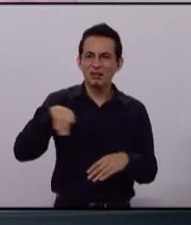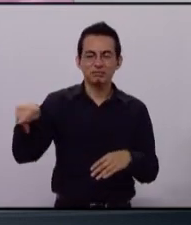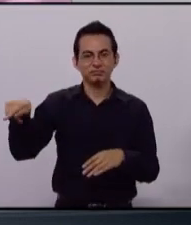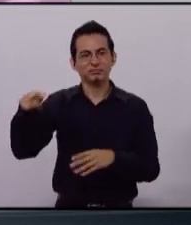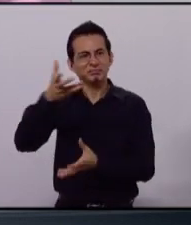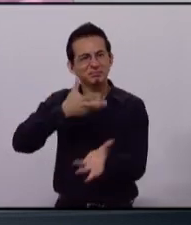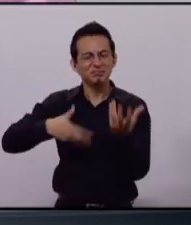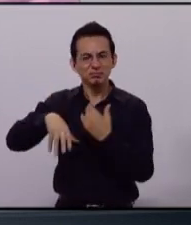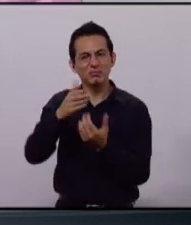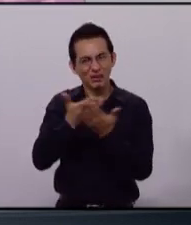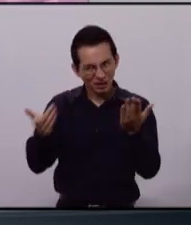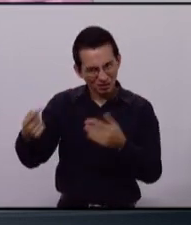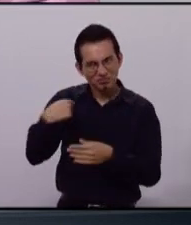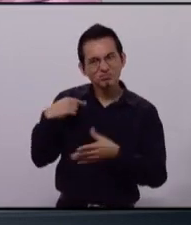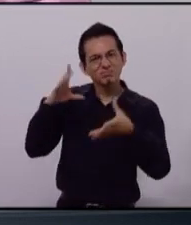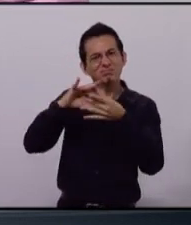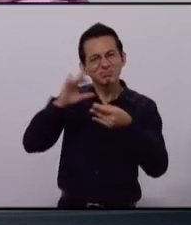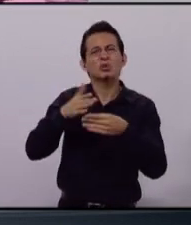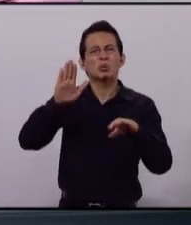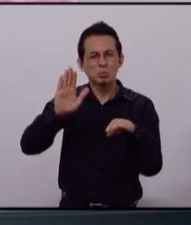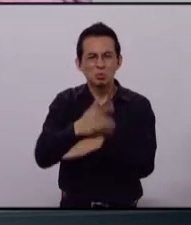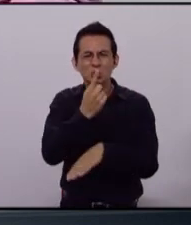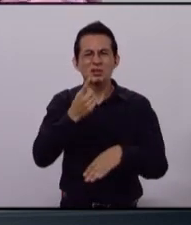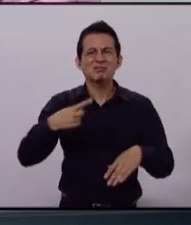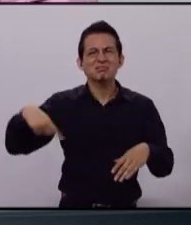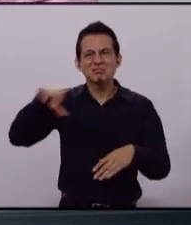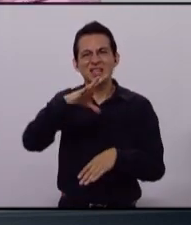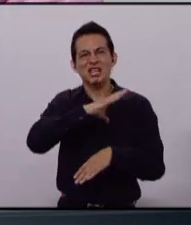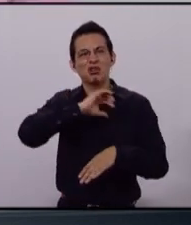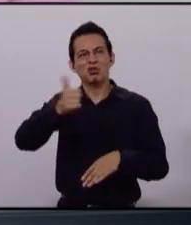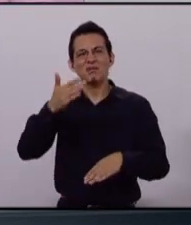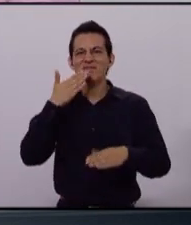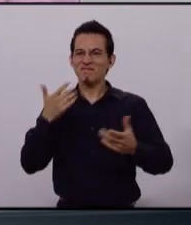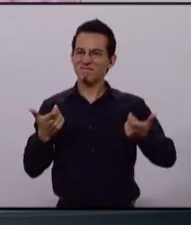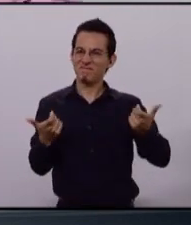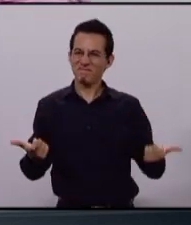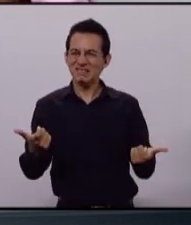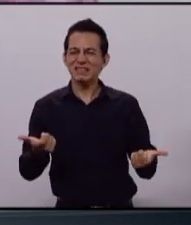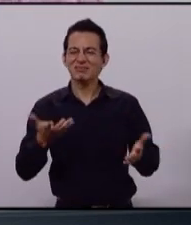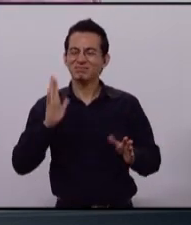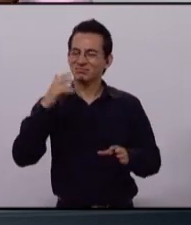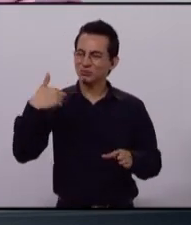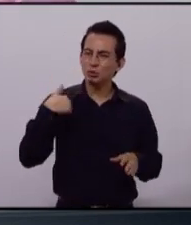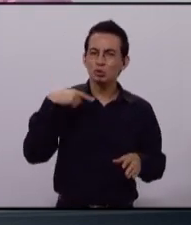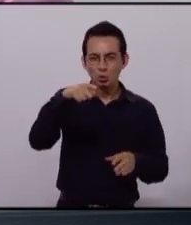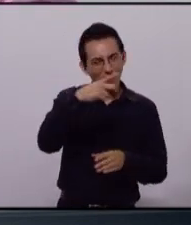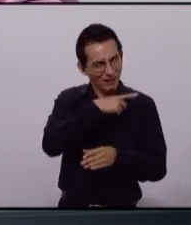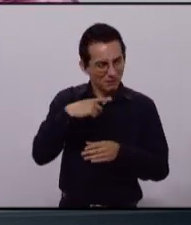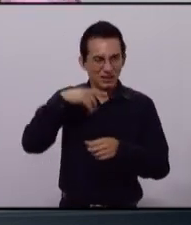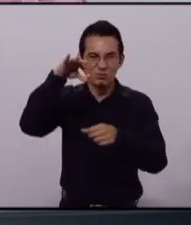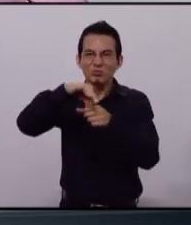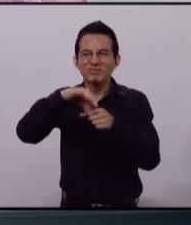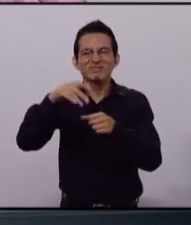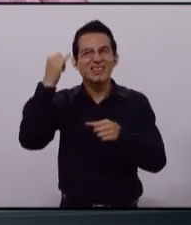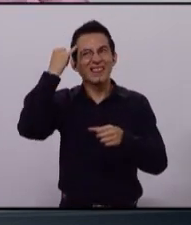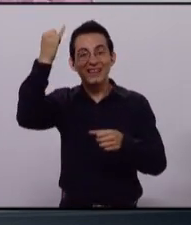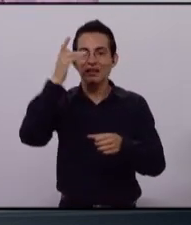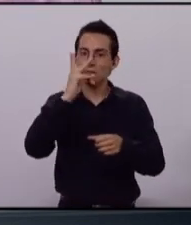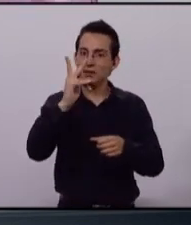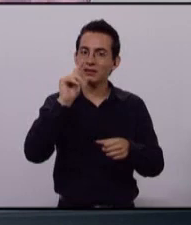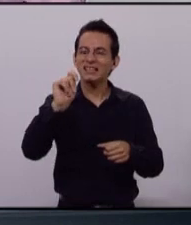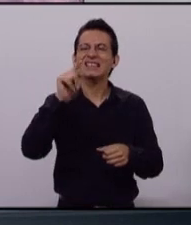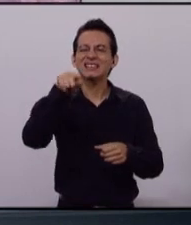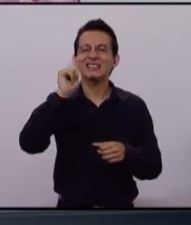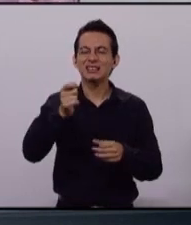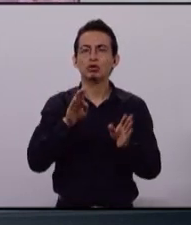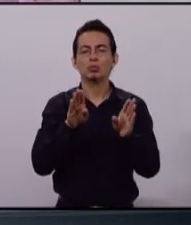que nos puede explicar el porqué de su fortuna como los demás empresarios que están aquí. Un voto por el PT es un voto a un